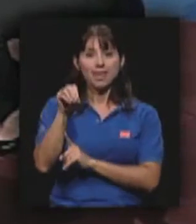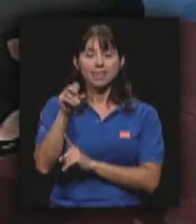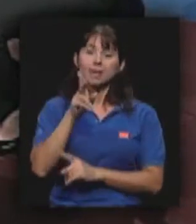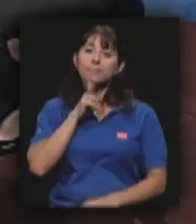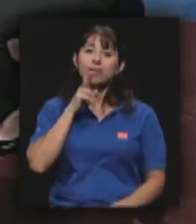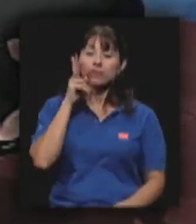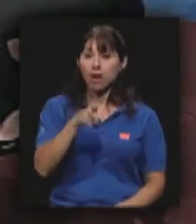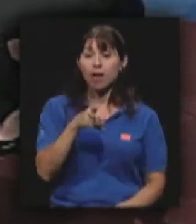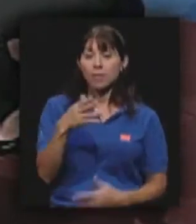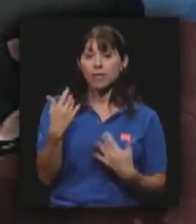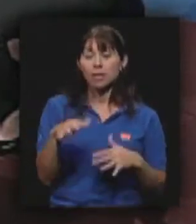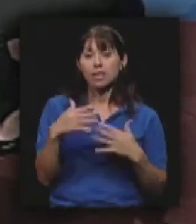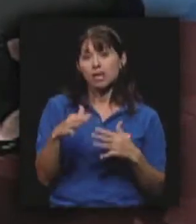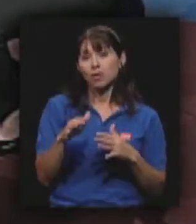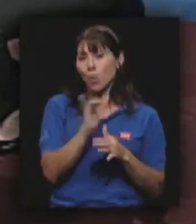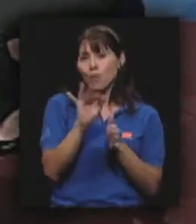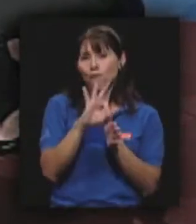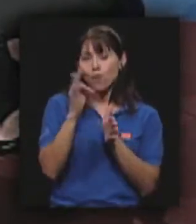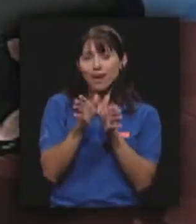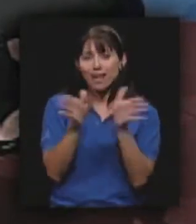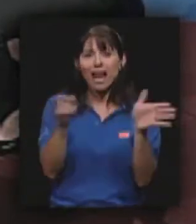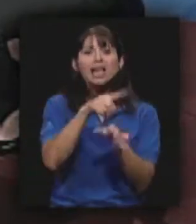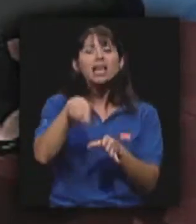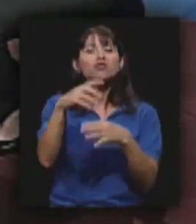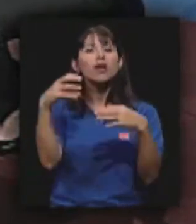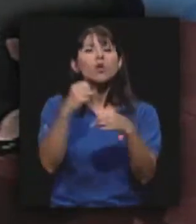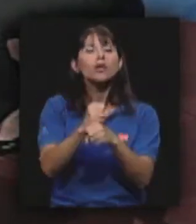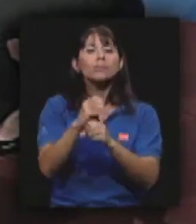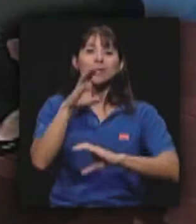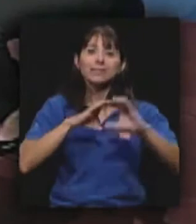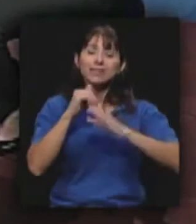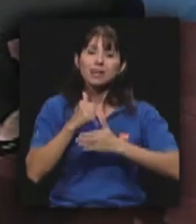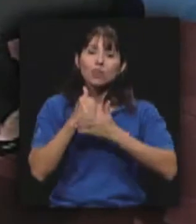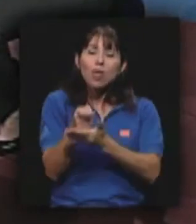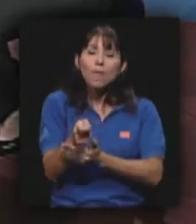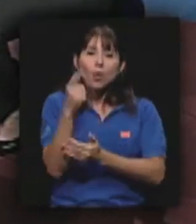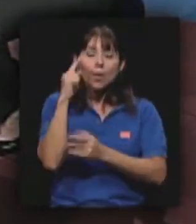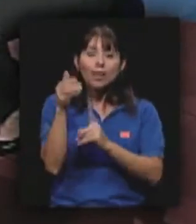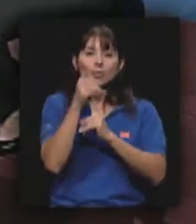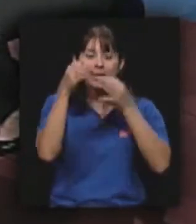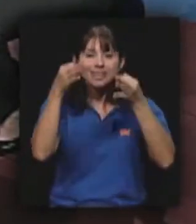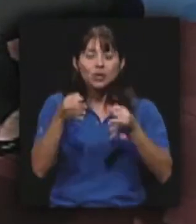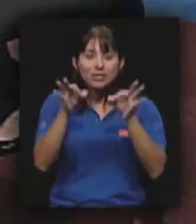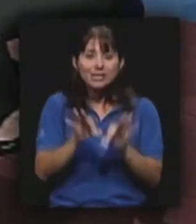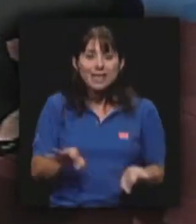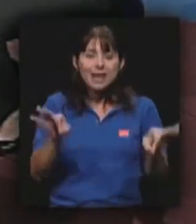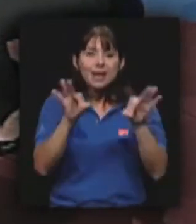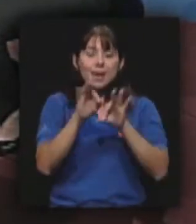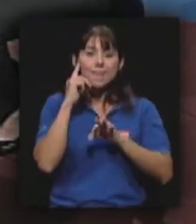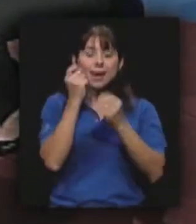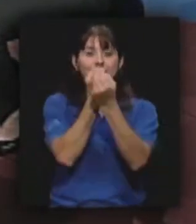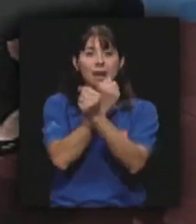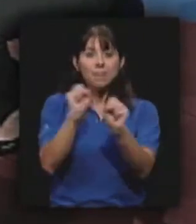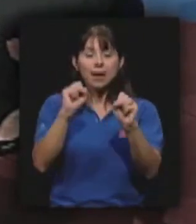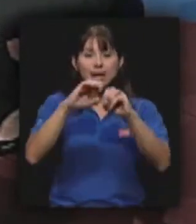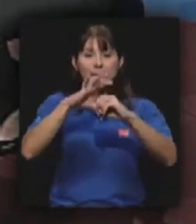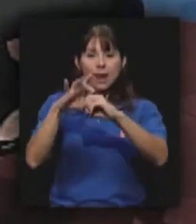a grandes rasgos lo que han concluido es que la ciencia poco ha ayudado para tomar decisiones que son vitales para